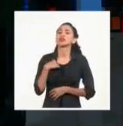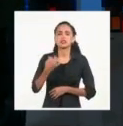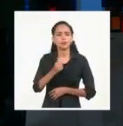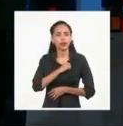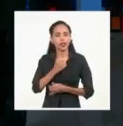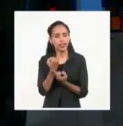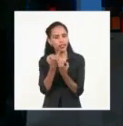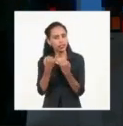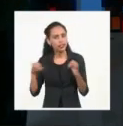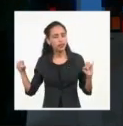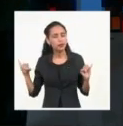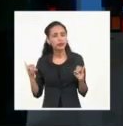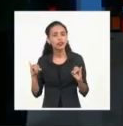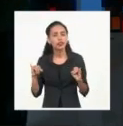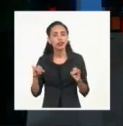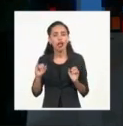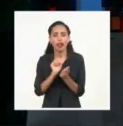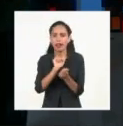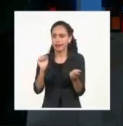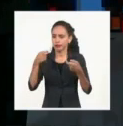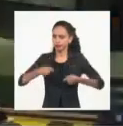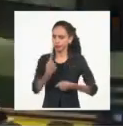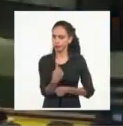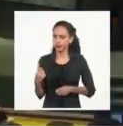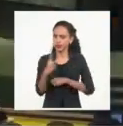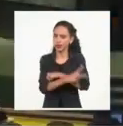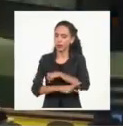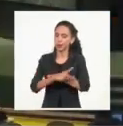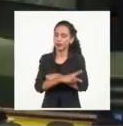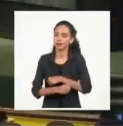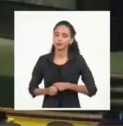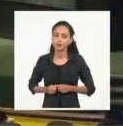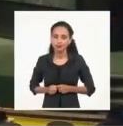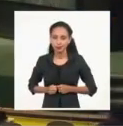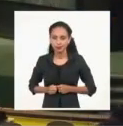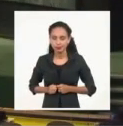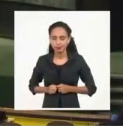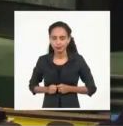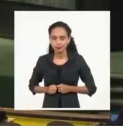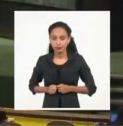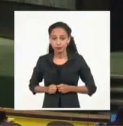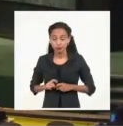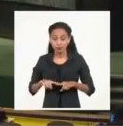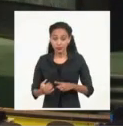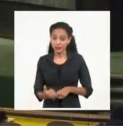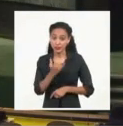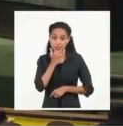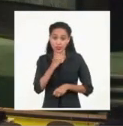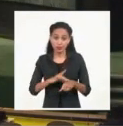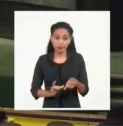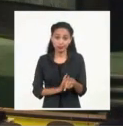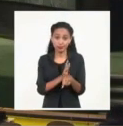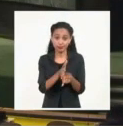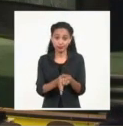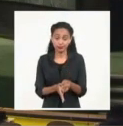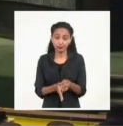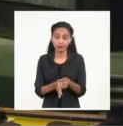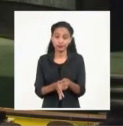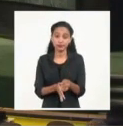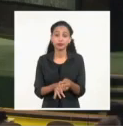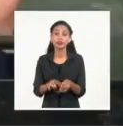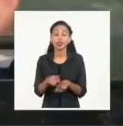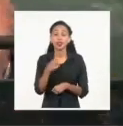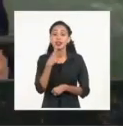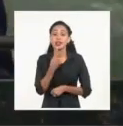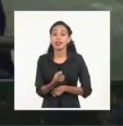soberanía y la libre determinación de los pueblos. El impacto de la pandemia de COVID-19 ha